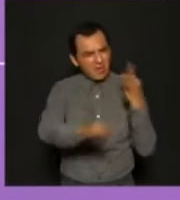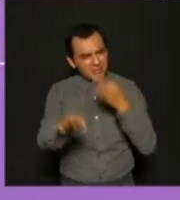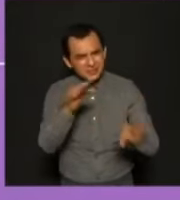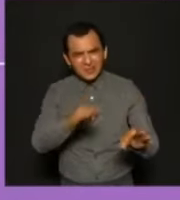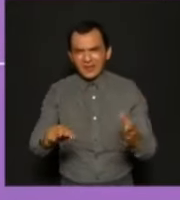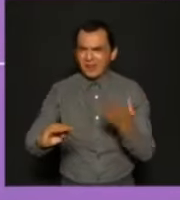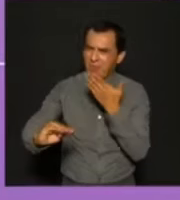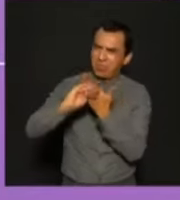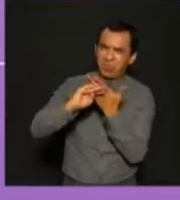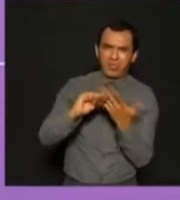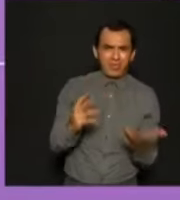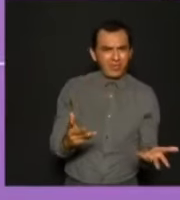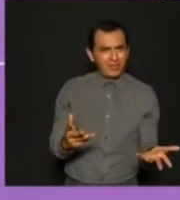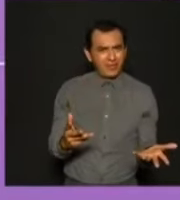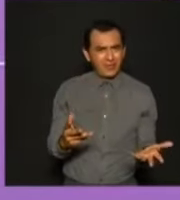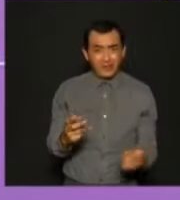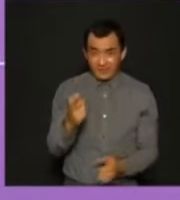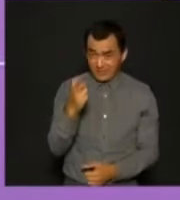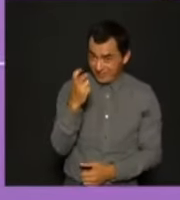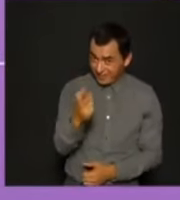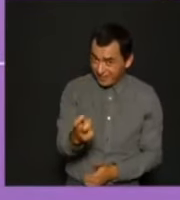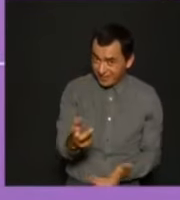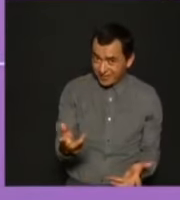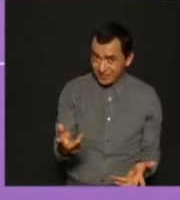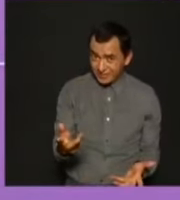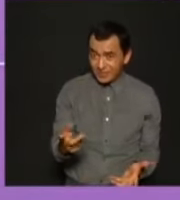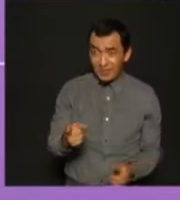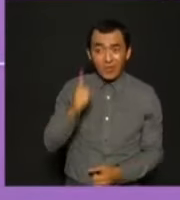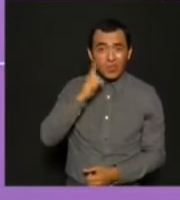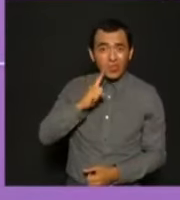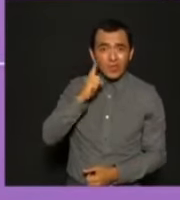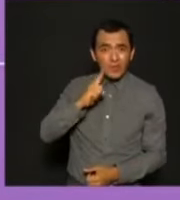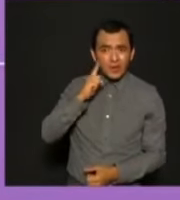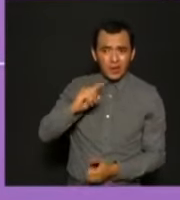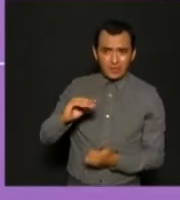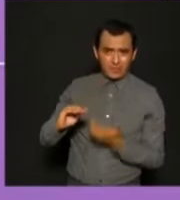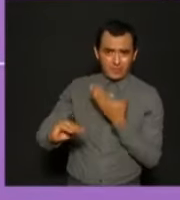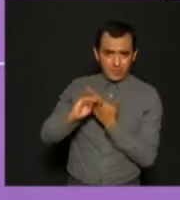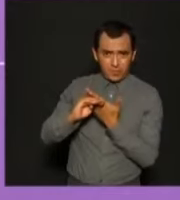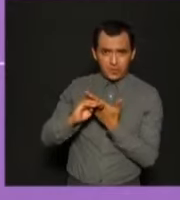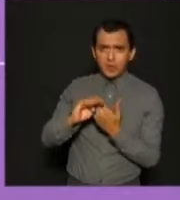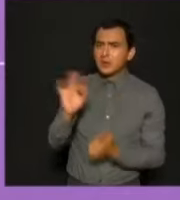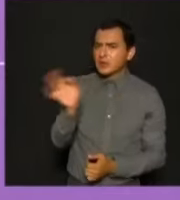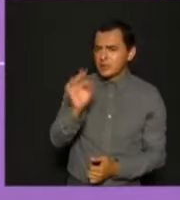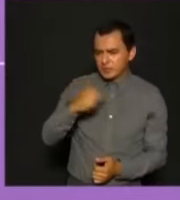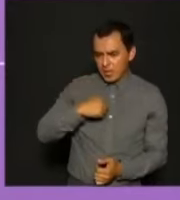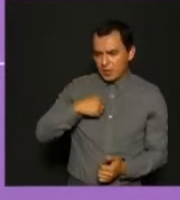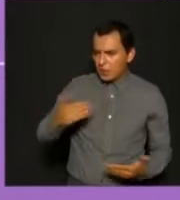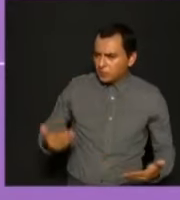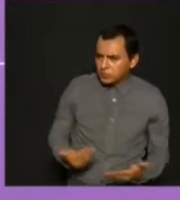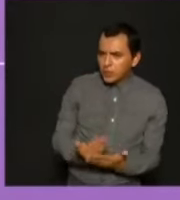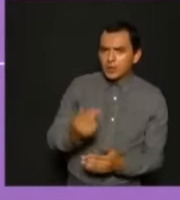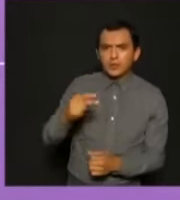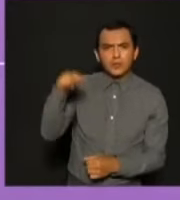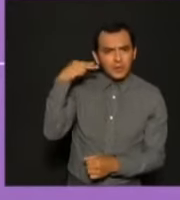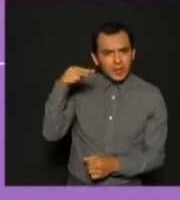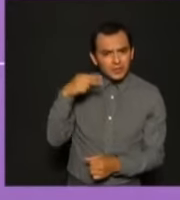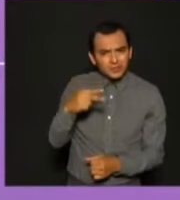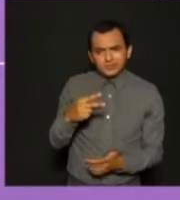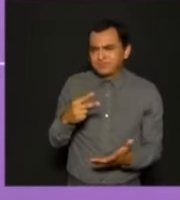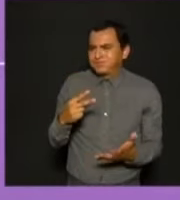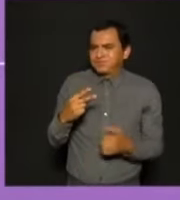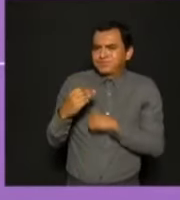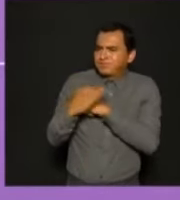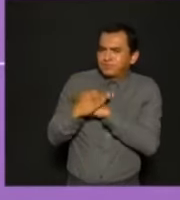insulto, precisamente a una mujer que si no tuvo la fortuna de nacer aquí, aquí viene a trabajar,